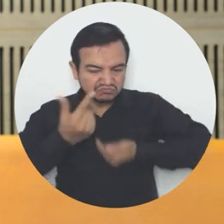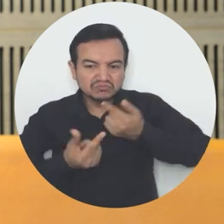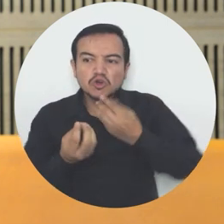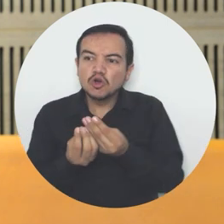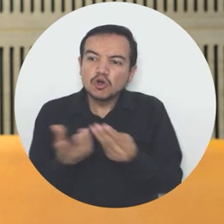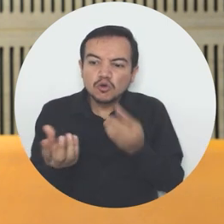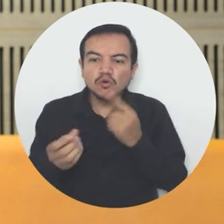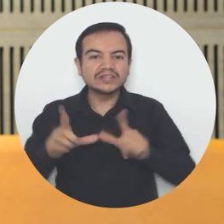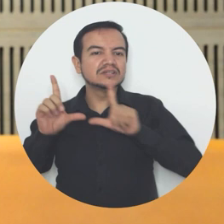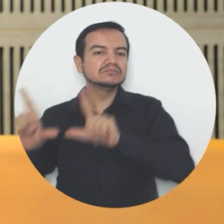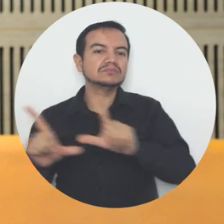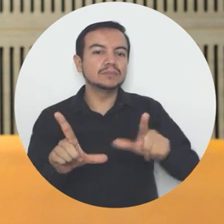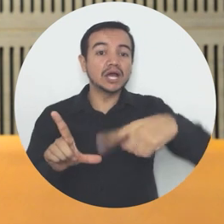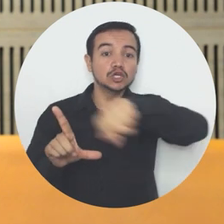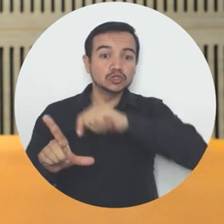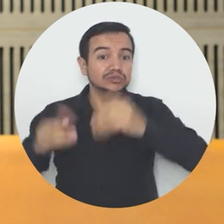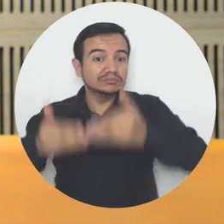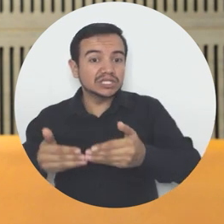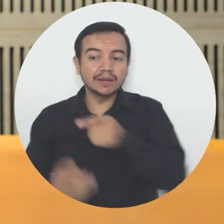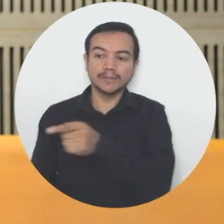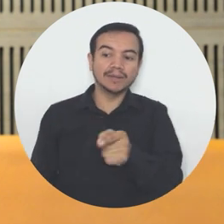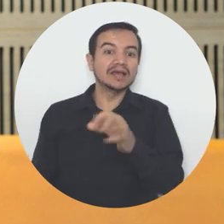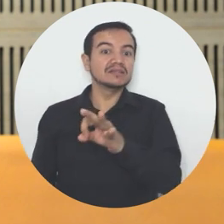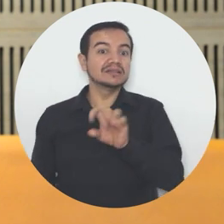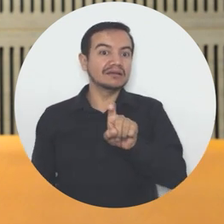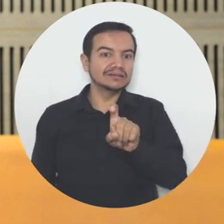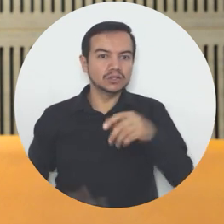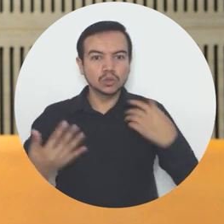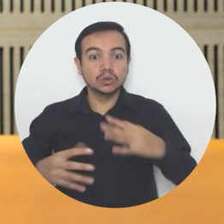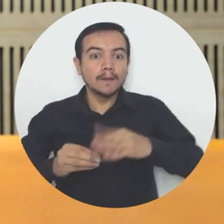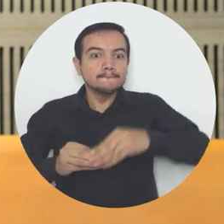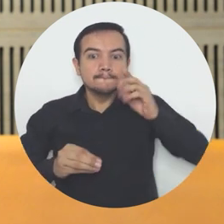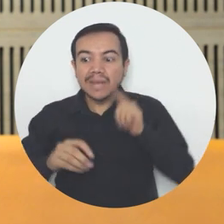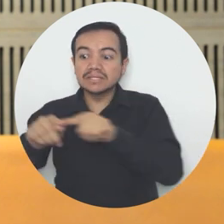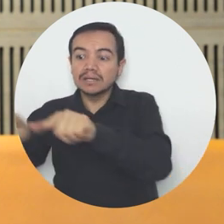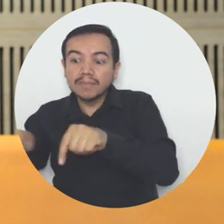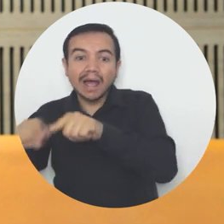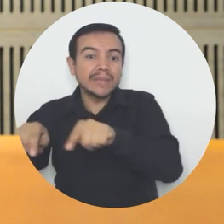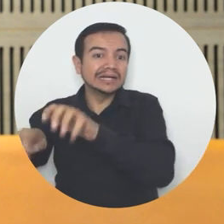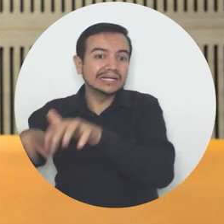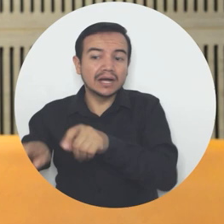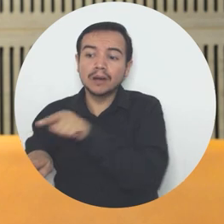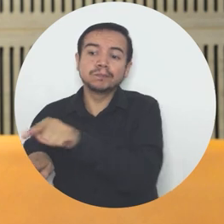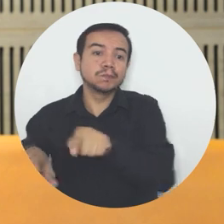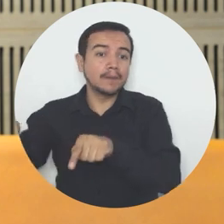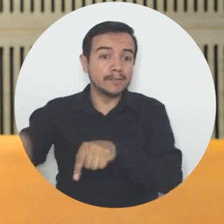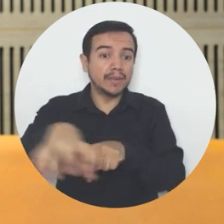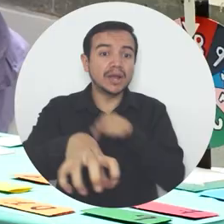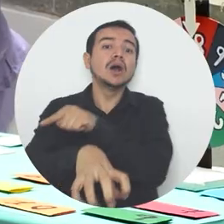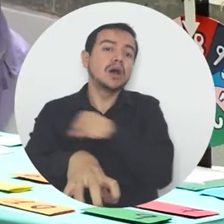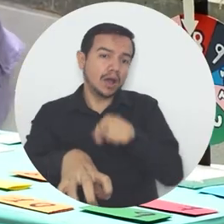tenemos más de 36 personas graduadas con discapacidad, que tenemos adicional en distintas oficinas trabajadores con